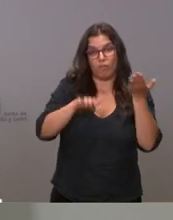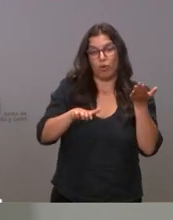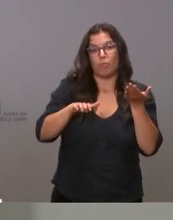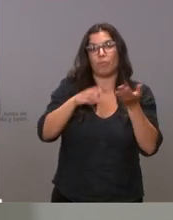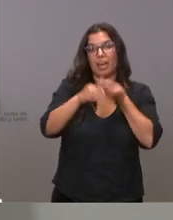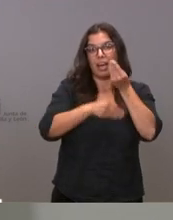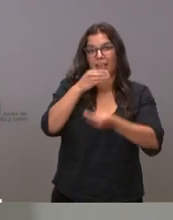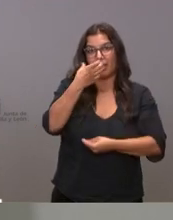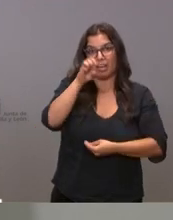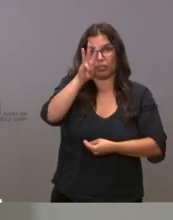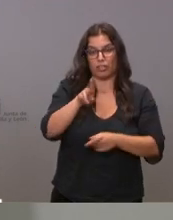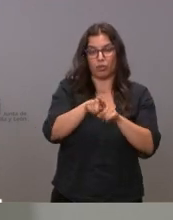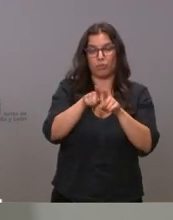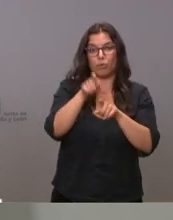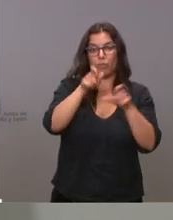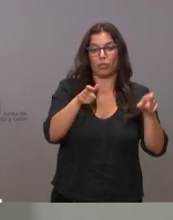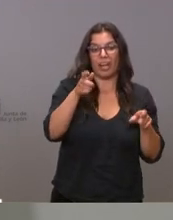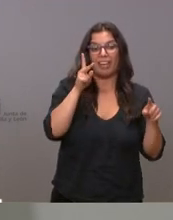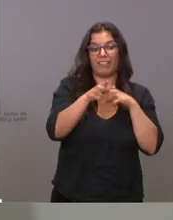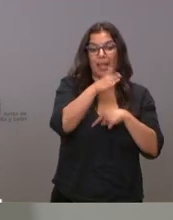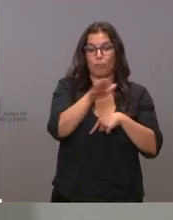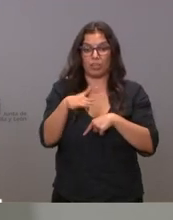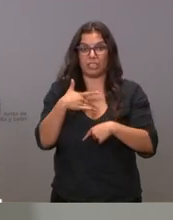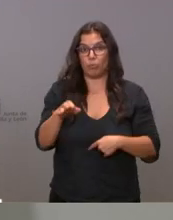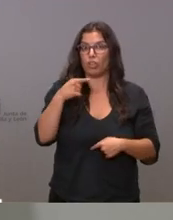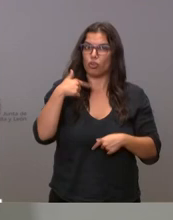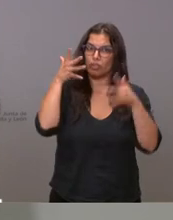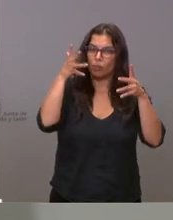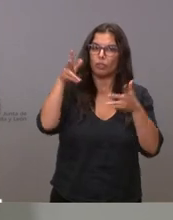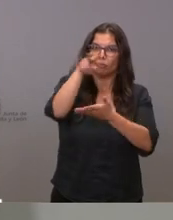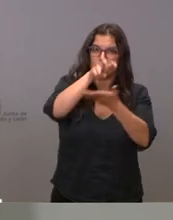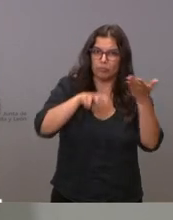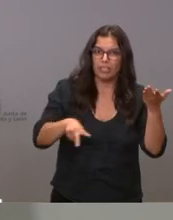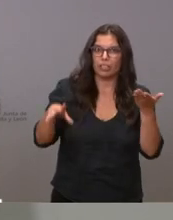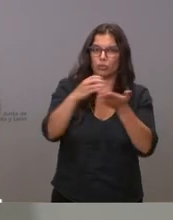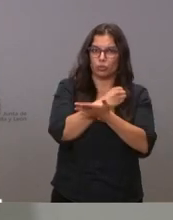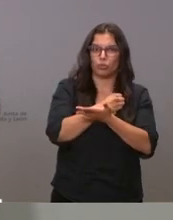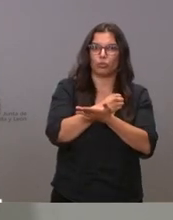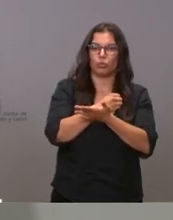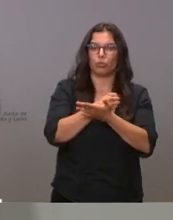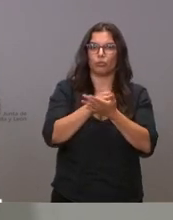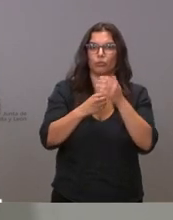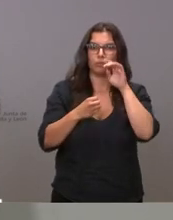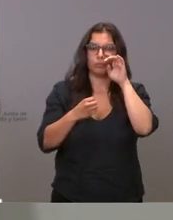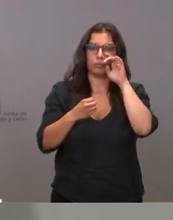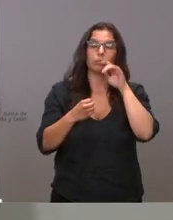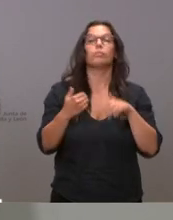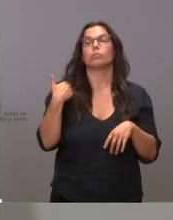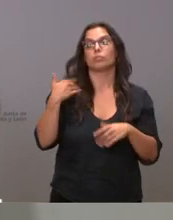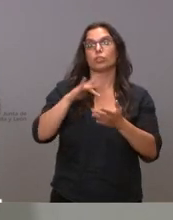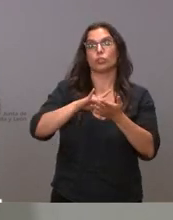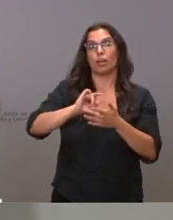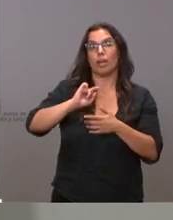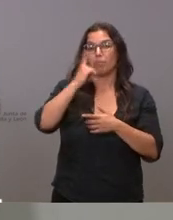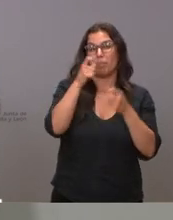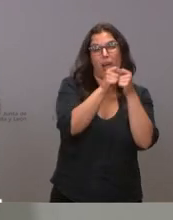mortalidad evitable yo le recomiendo a todo el mundo que lo vea que vea las curvas de mortalidad evitable del Carlos III tuvimos una primera ola muy